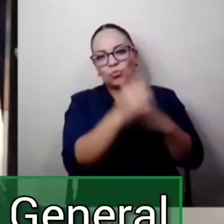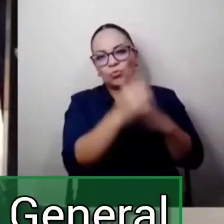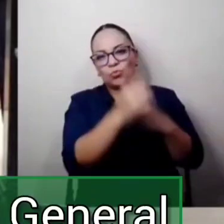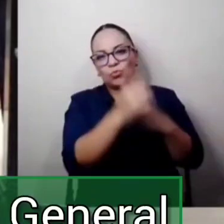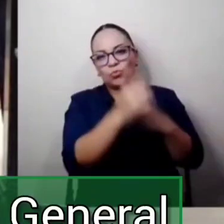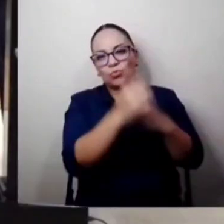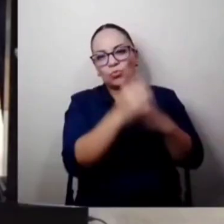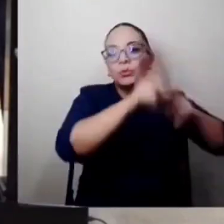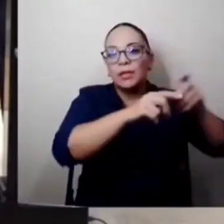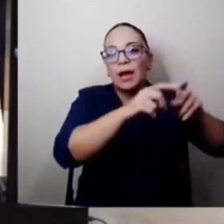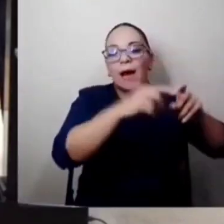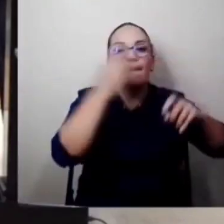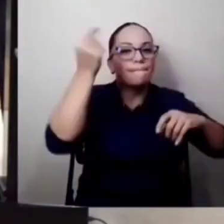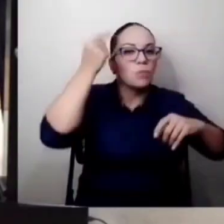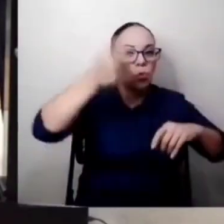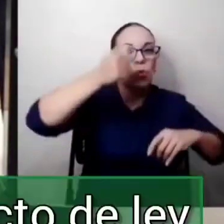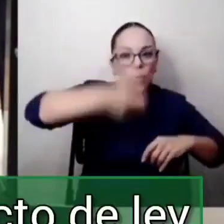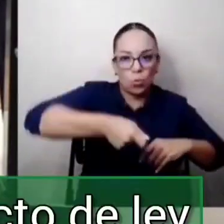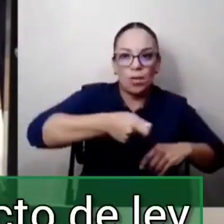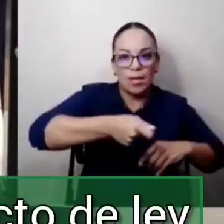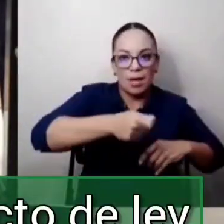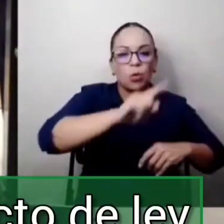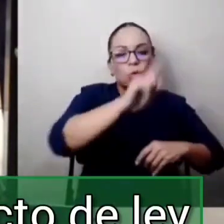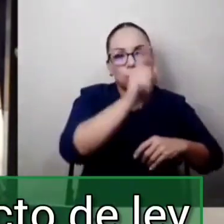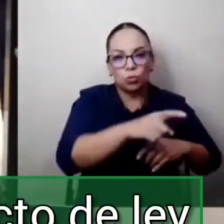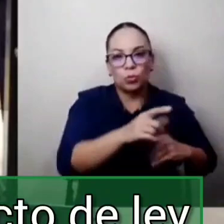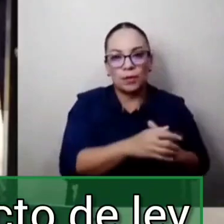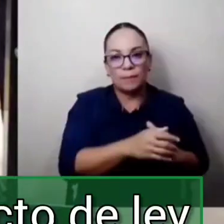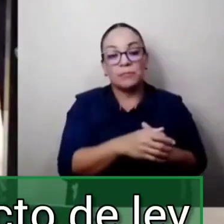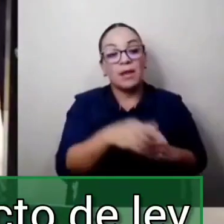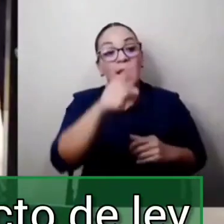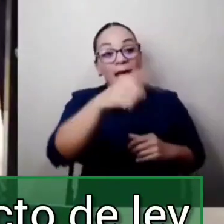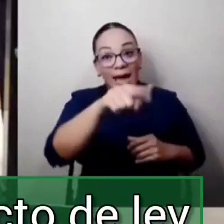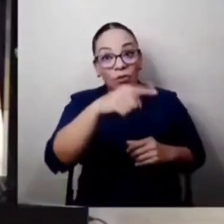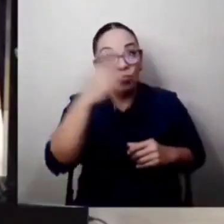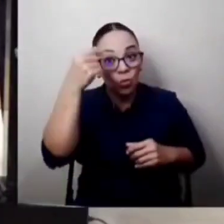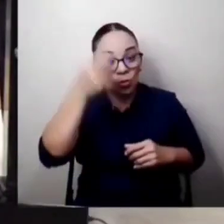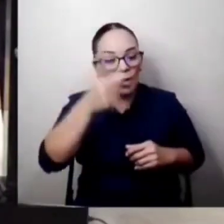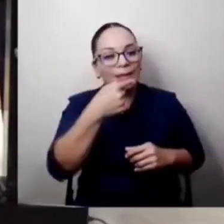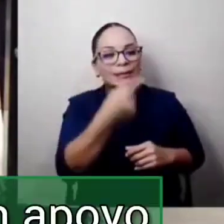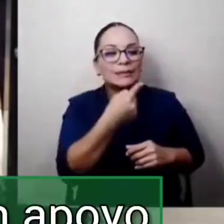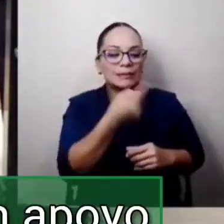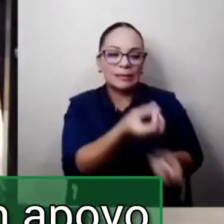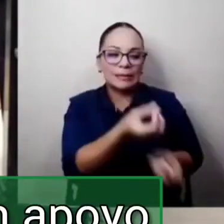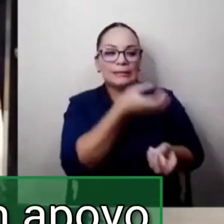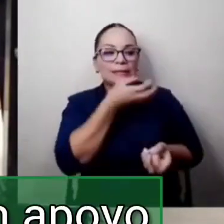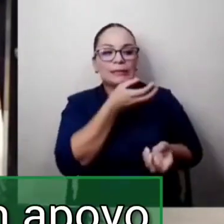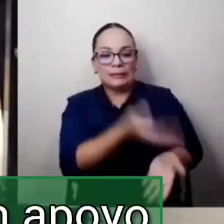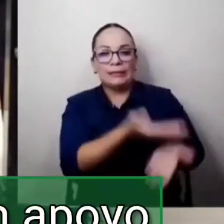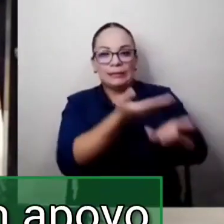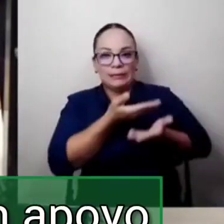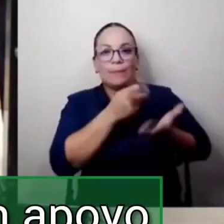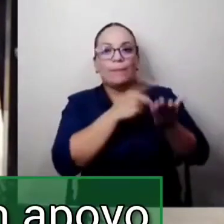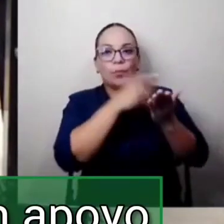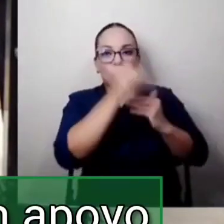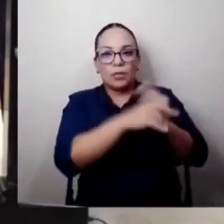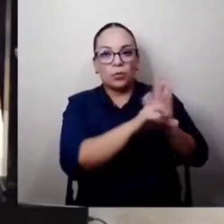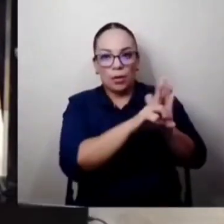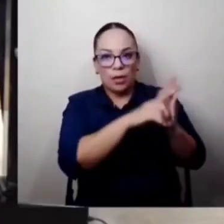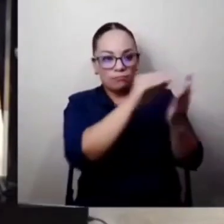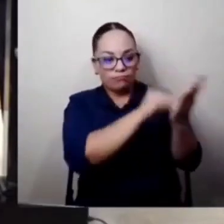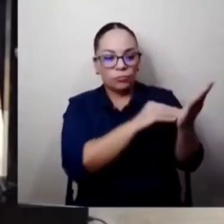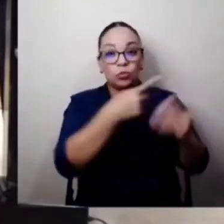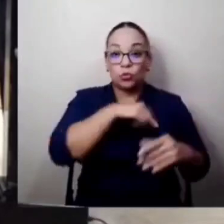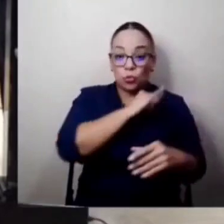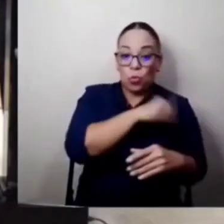Procuraduría General de la República, que nos recomendó elaborar un proyecto de ley. Trabajamos en la Junta Paritaria, con apoyo del